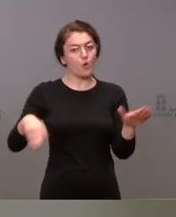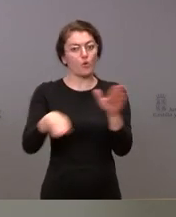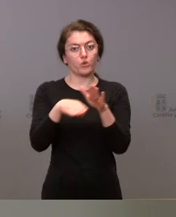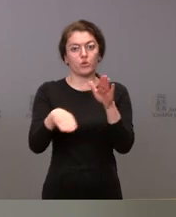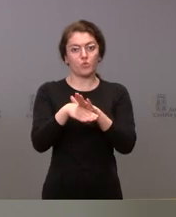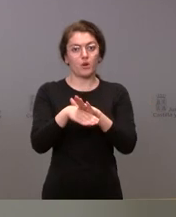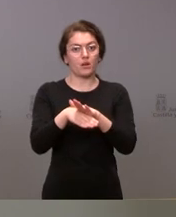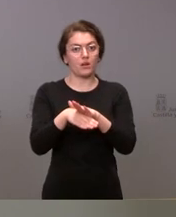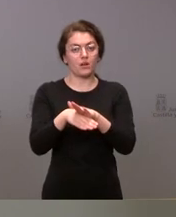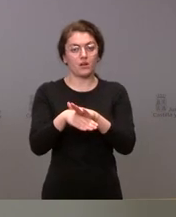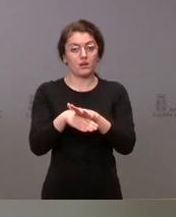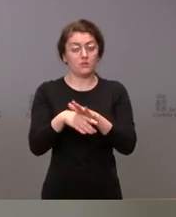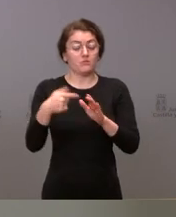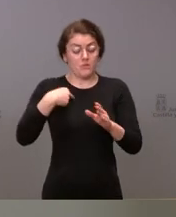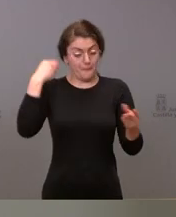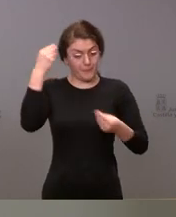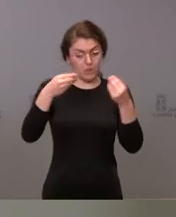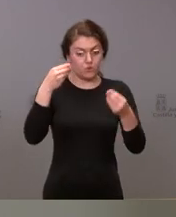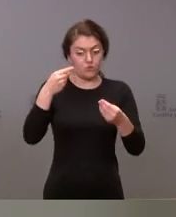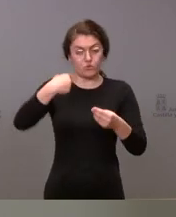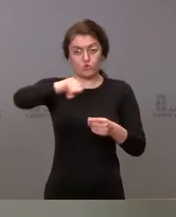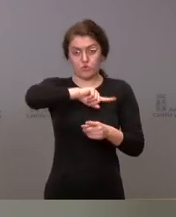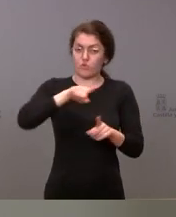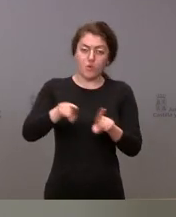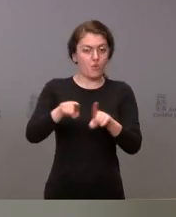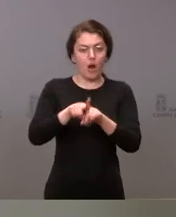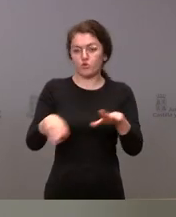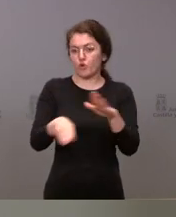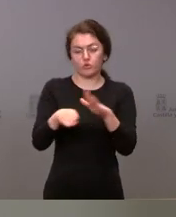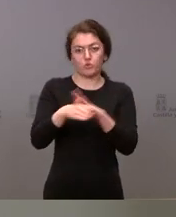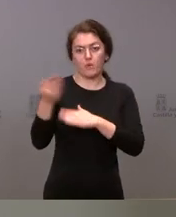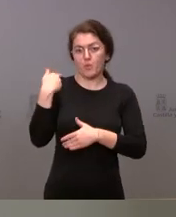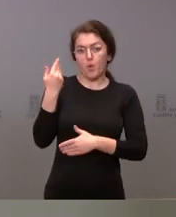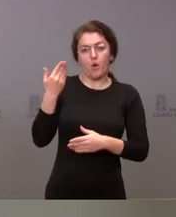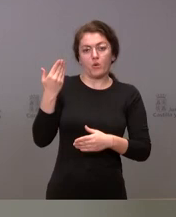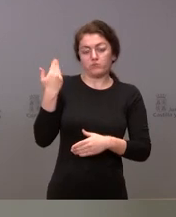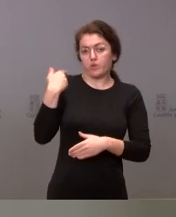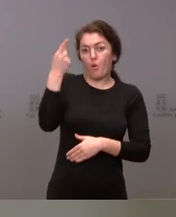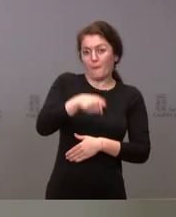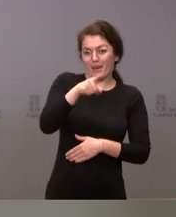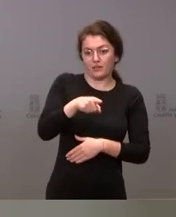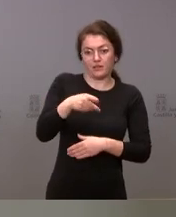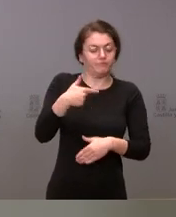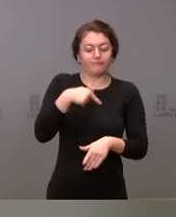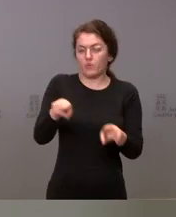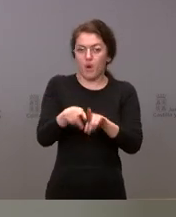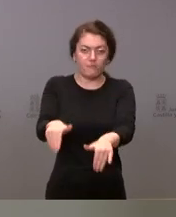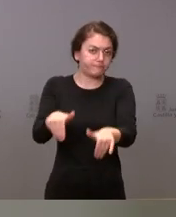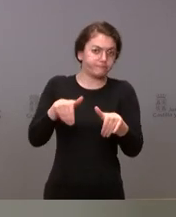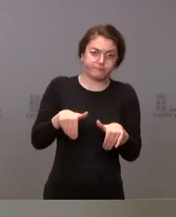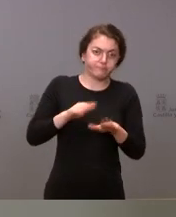Aquí hay decirles que la postura de Castilla y León sigue siendo la misma que la que tuvimos hace un mes cuando se aprobó el primer documento, que fue la de abstenernos en esta